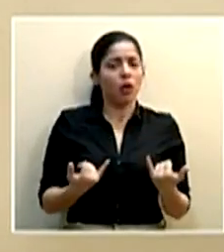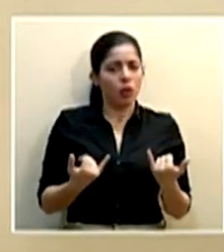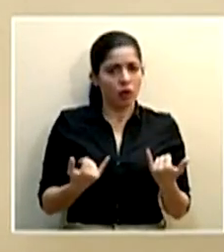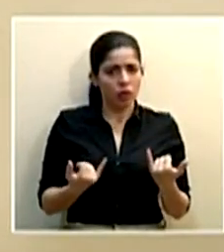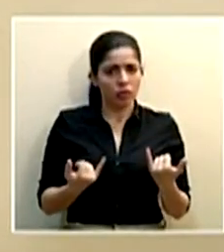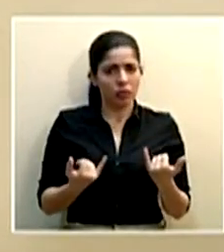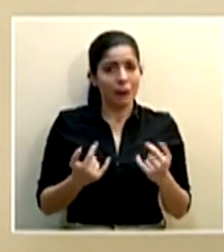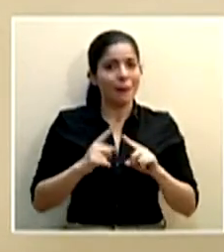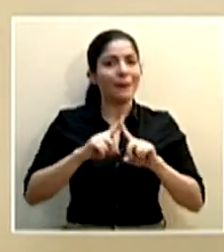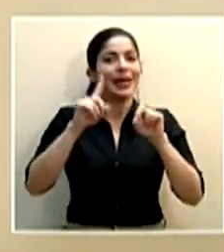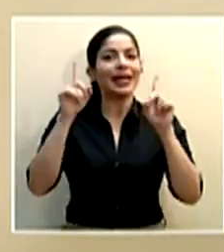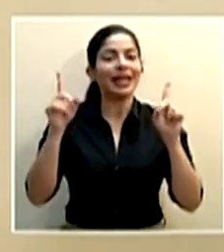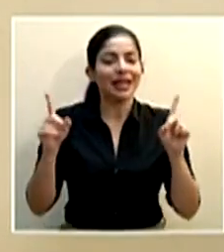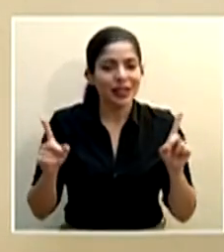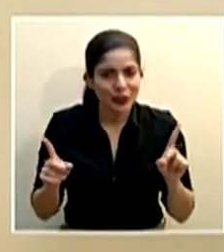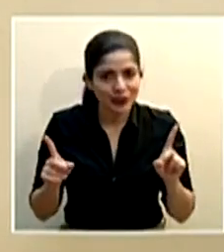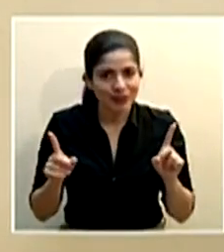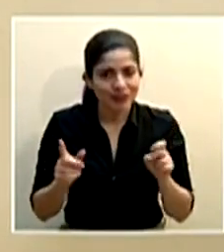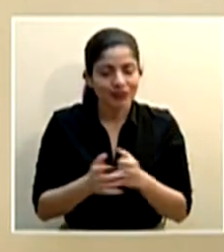pero